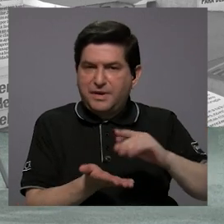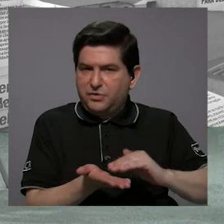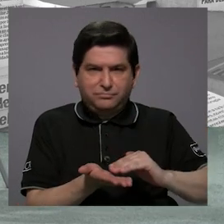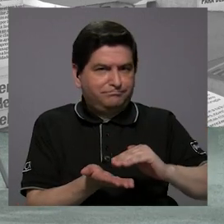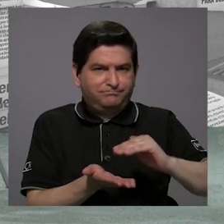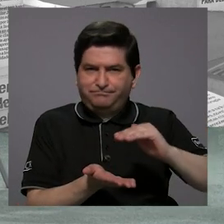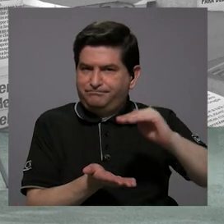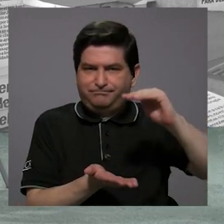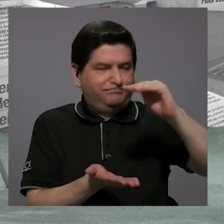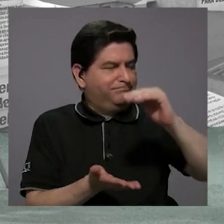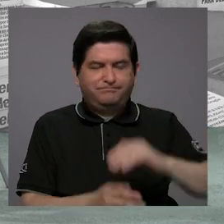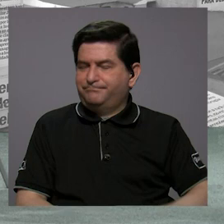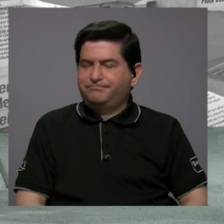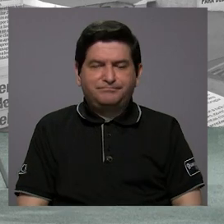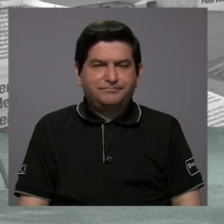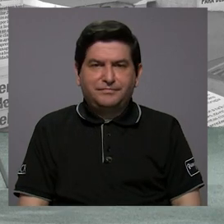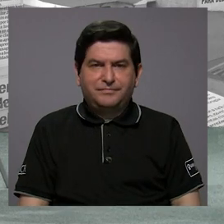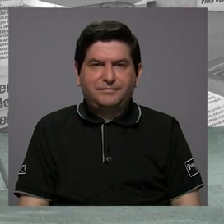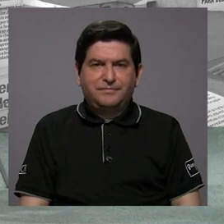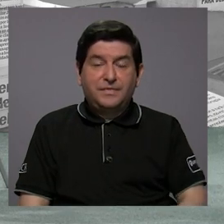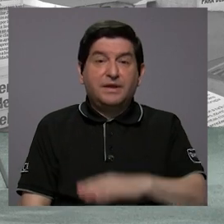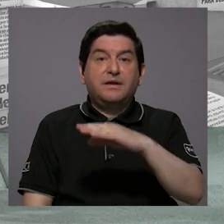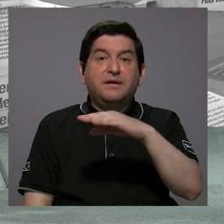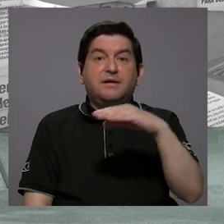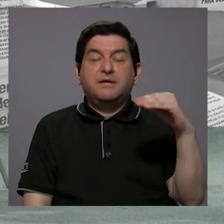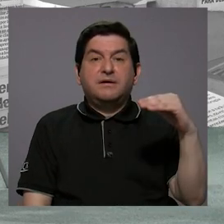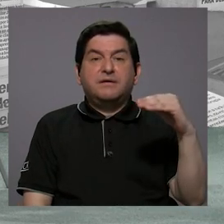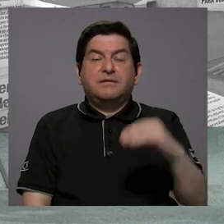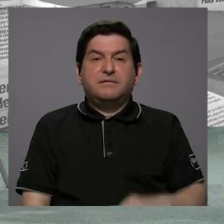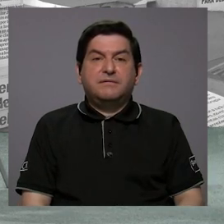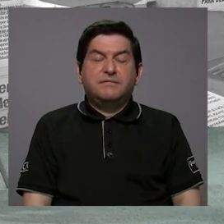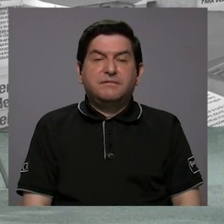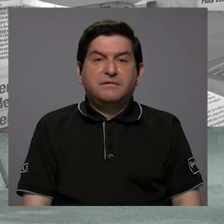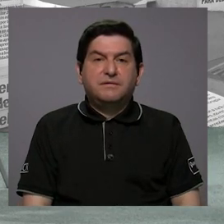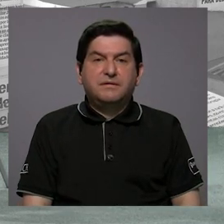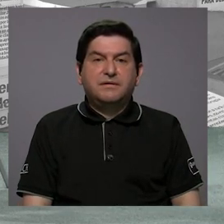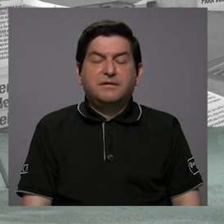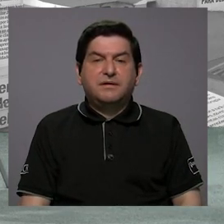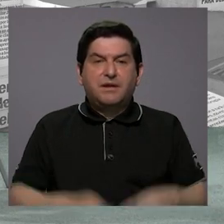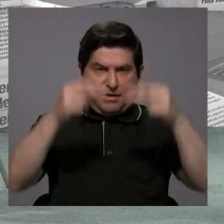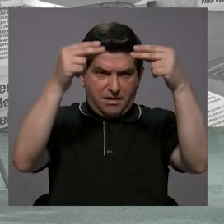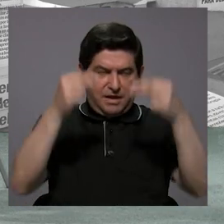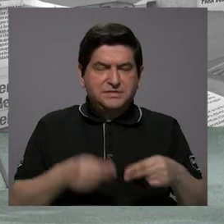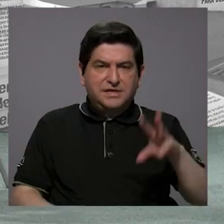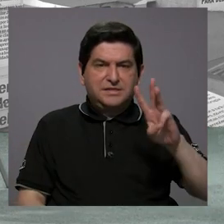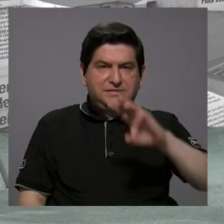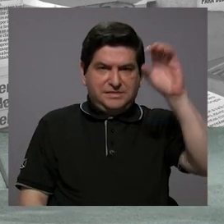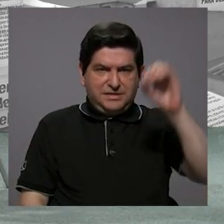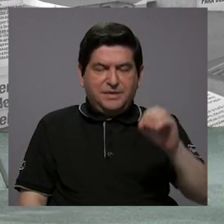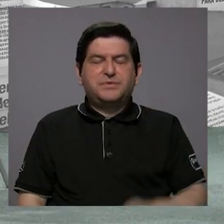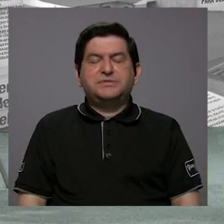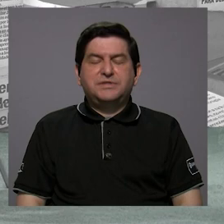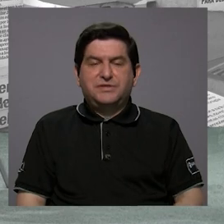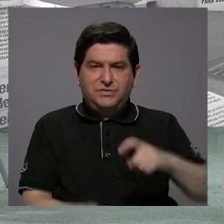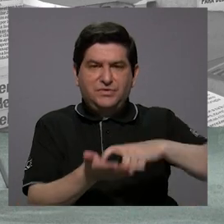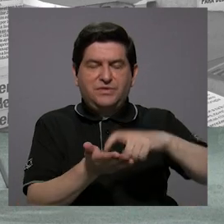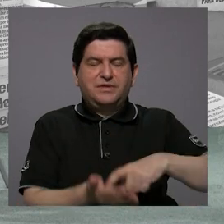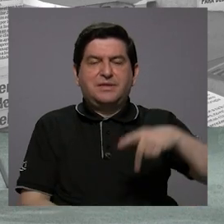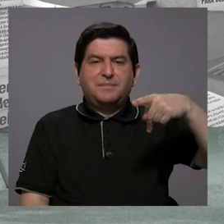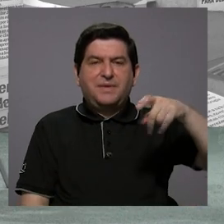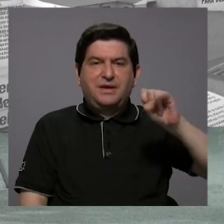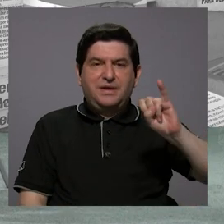crece, esto con lo del Hacienda que debe un 60% o más del PIB